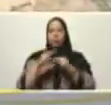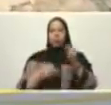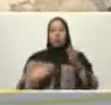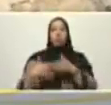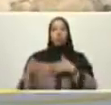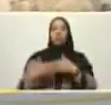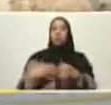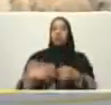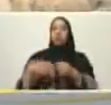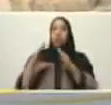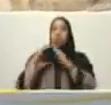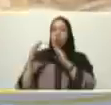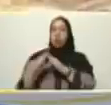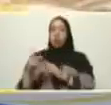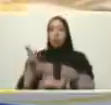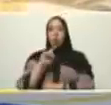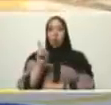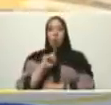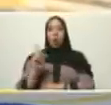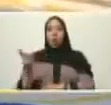hay que ir a la búsqueda